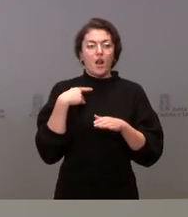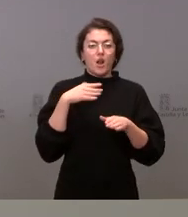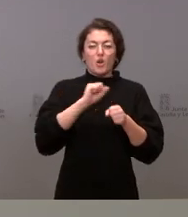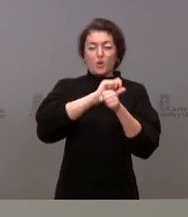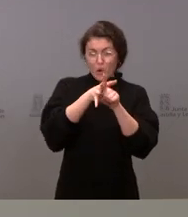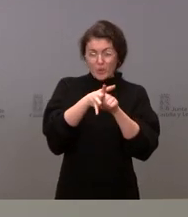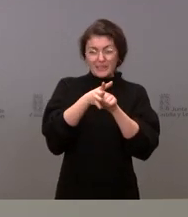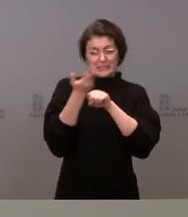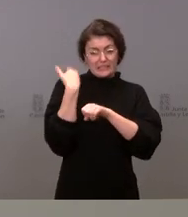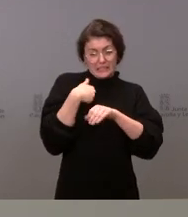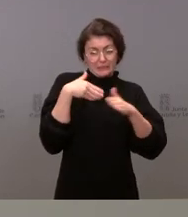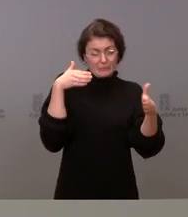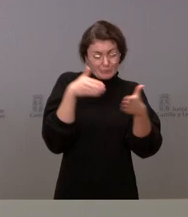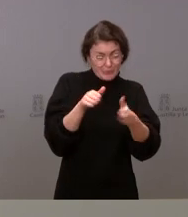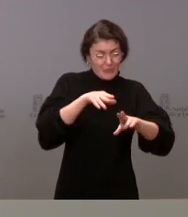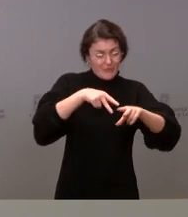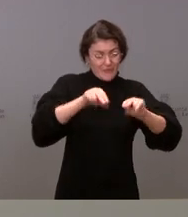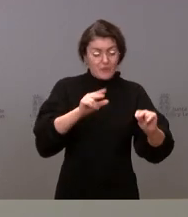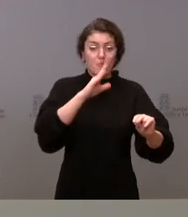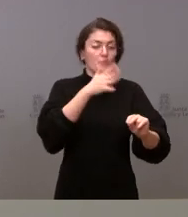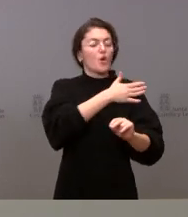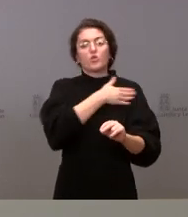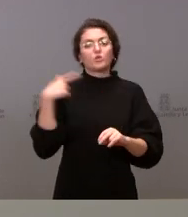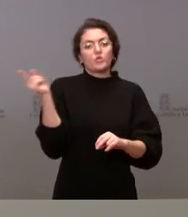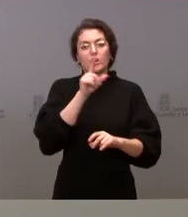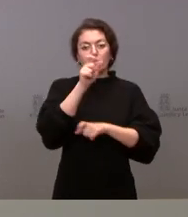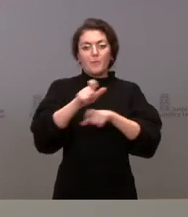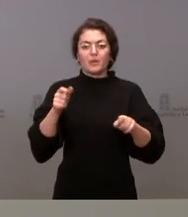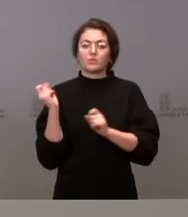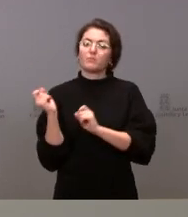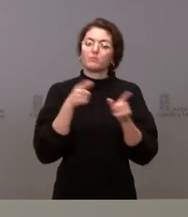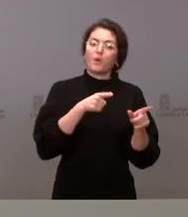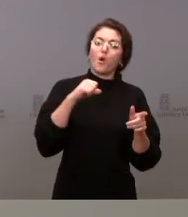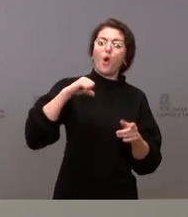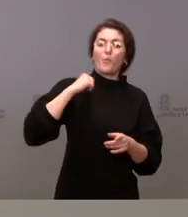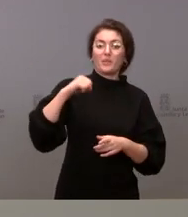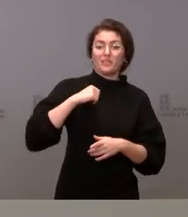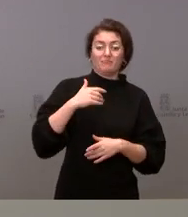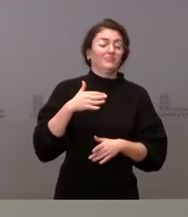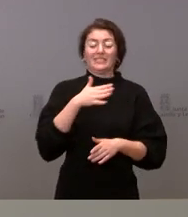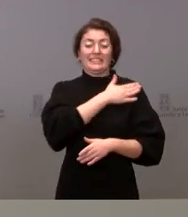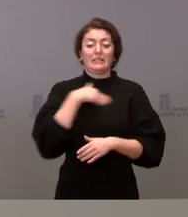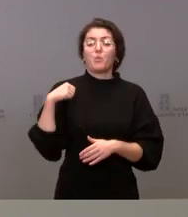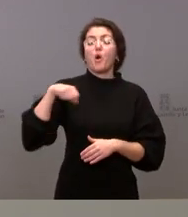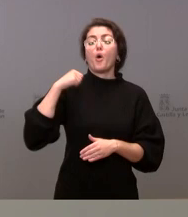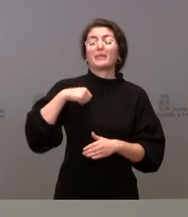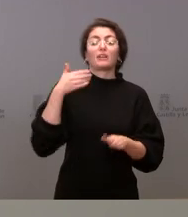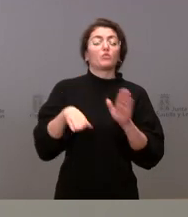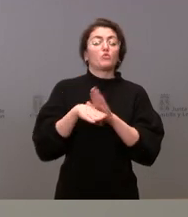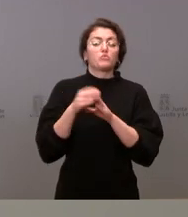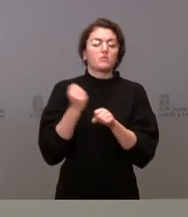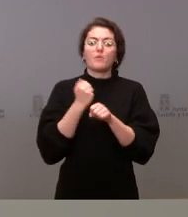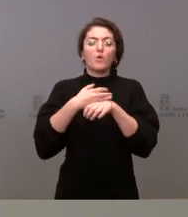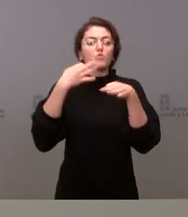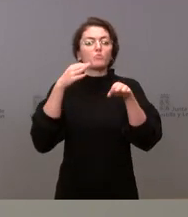porque no queremos que haya hospitalizaciones y queremos que los hospitales trabajen con absoluta normalidad evidentemente